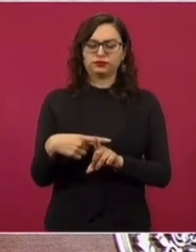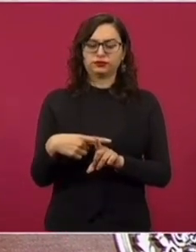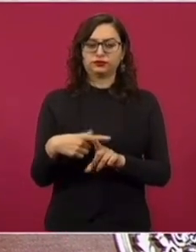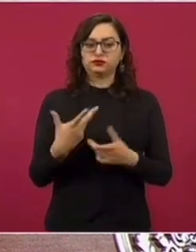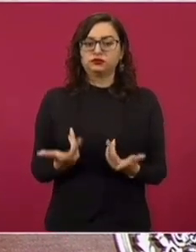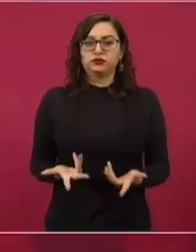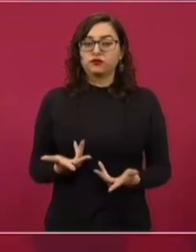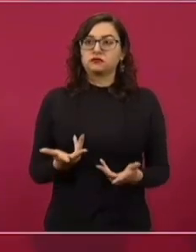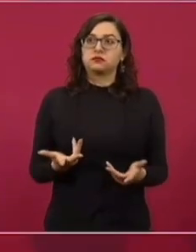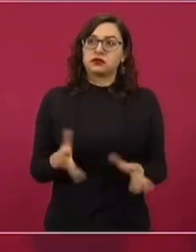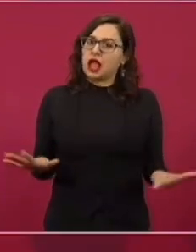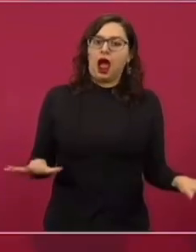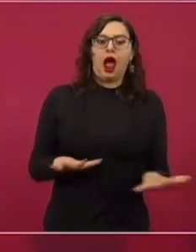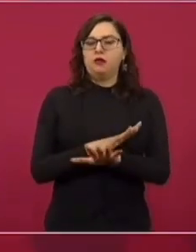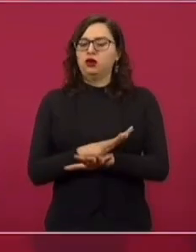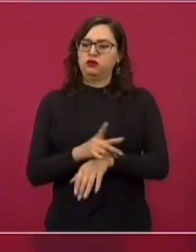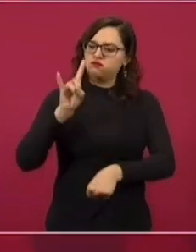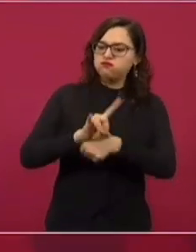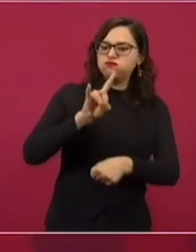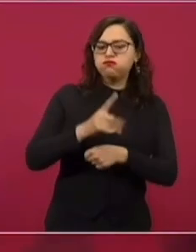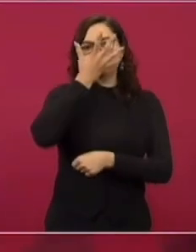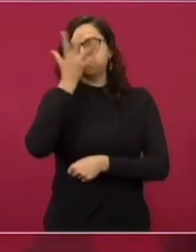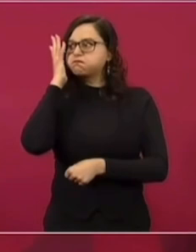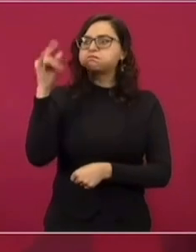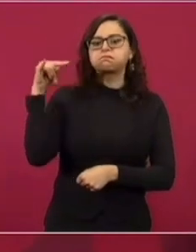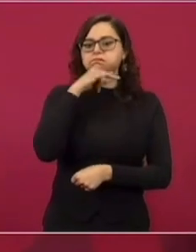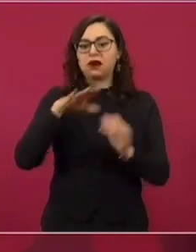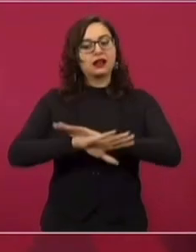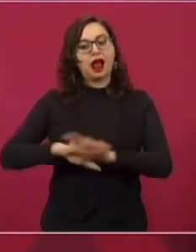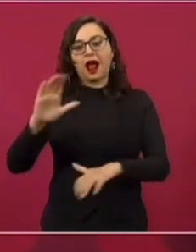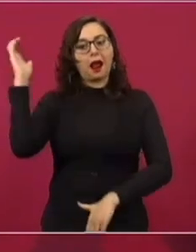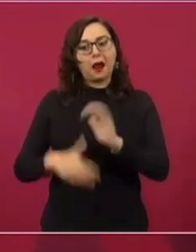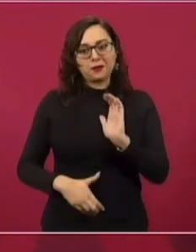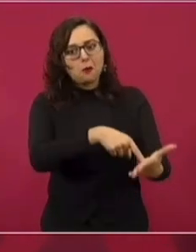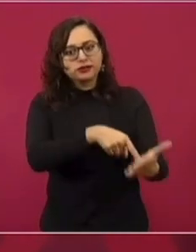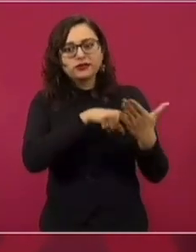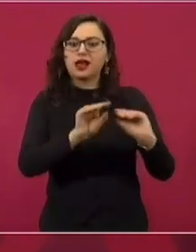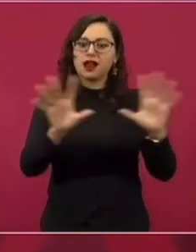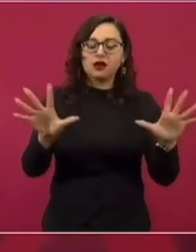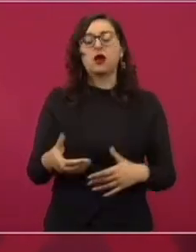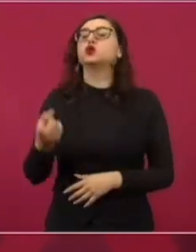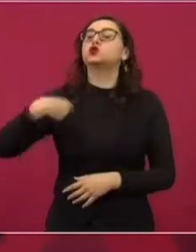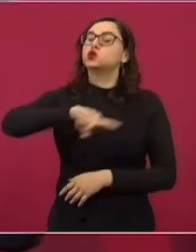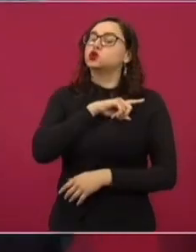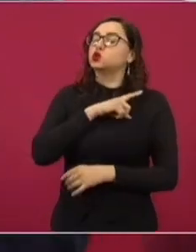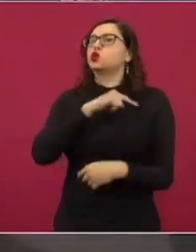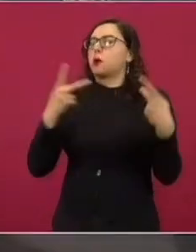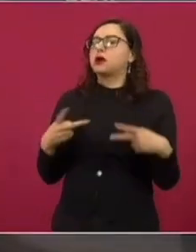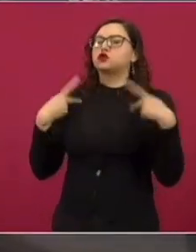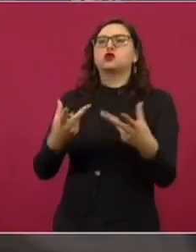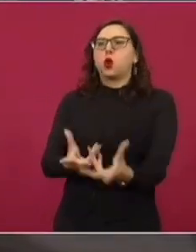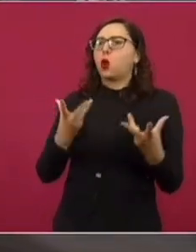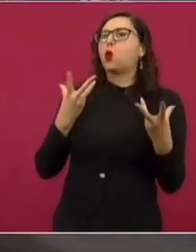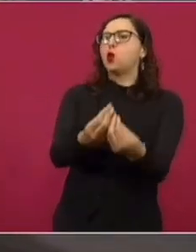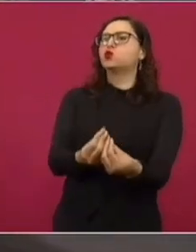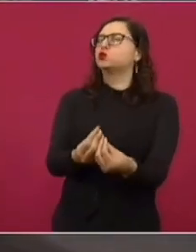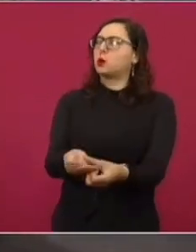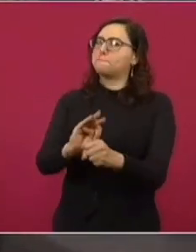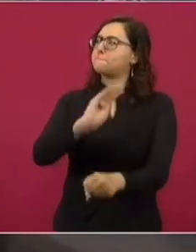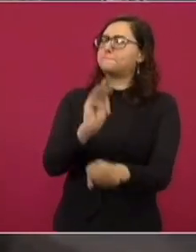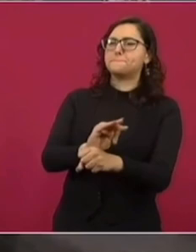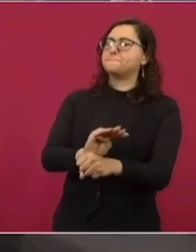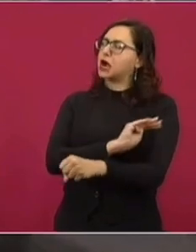la simulación de hipocresía, de decir, somos prensa independiente, nos importa la sociedad civil, no tenemos nada que ver